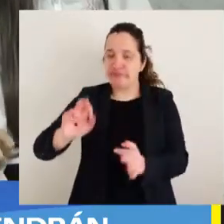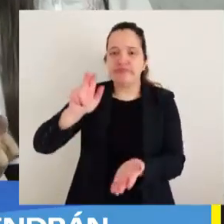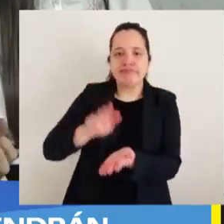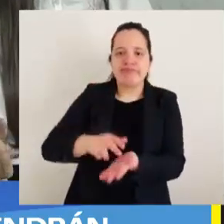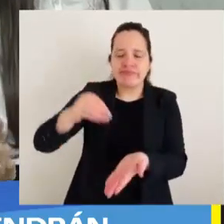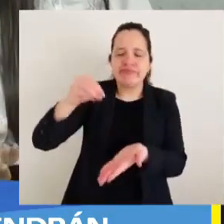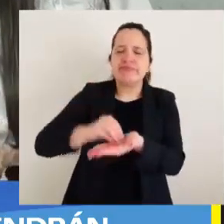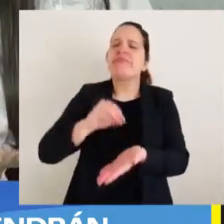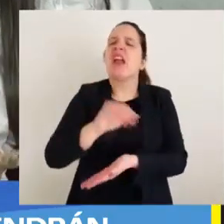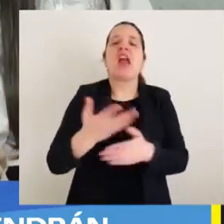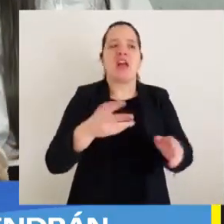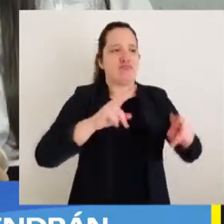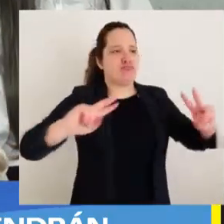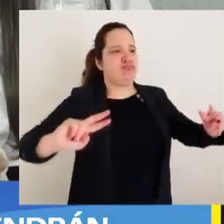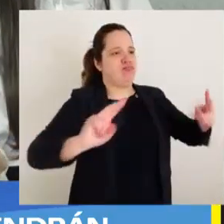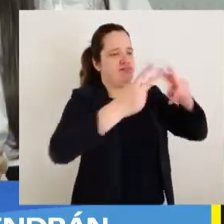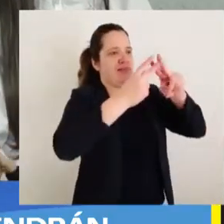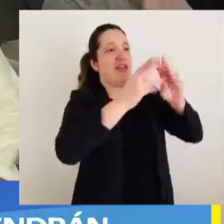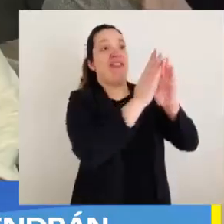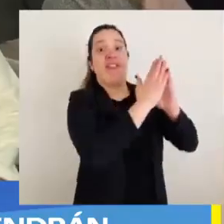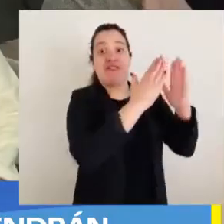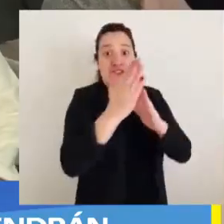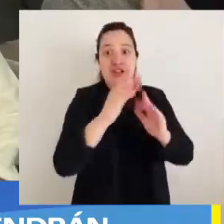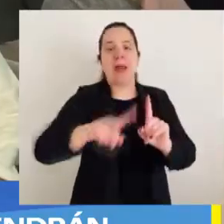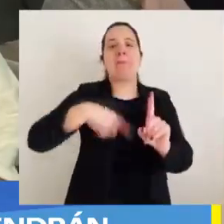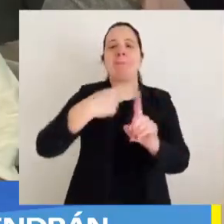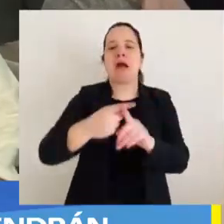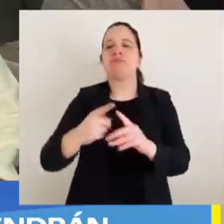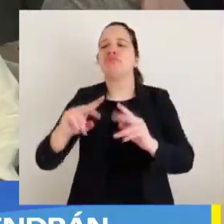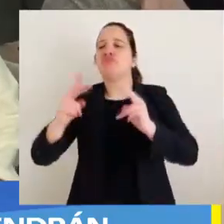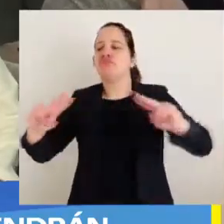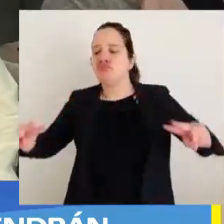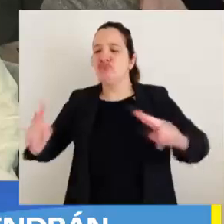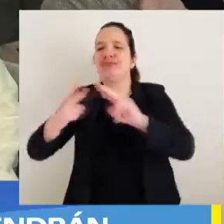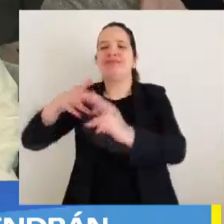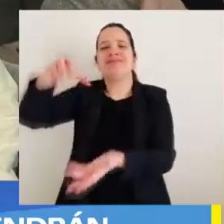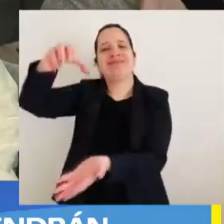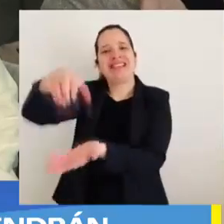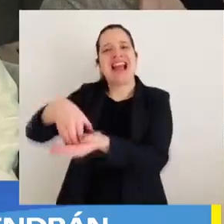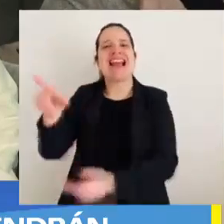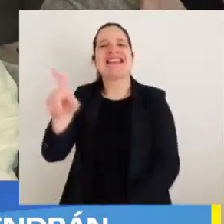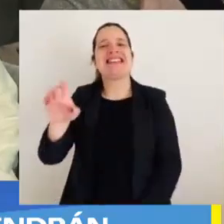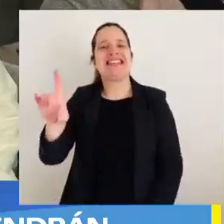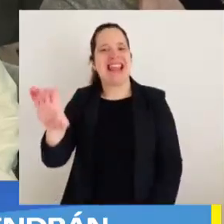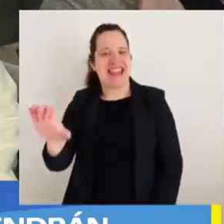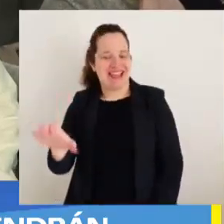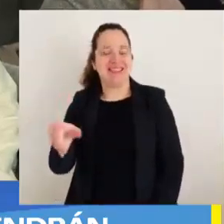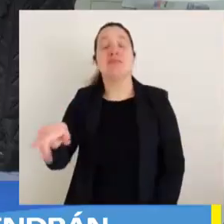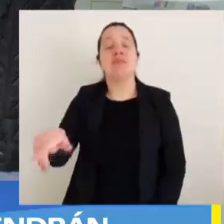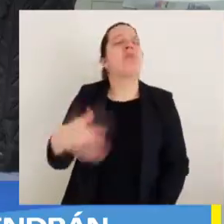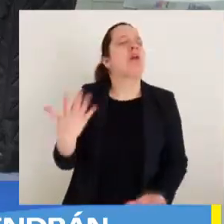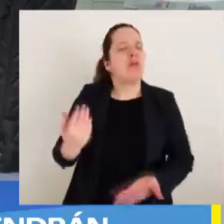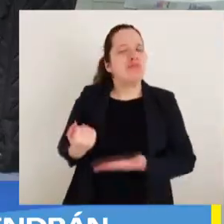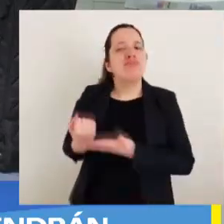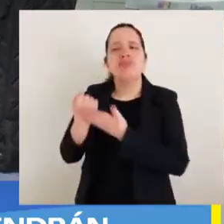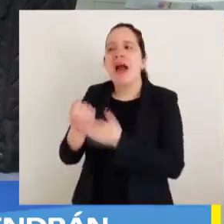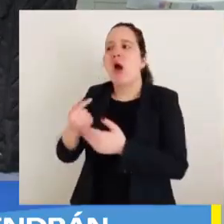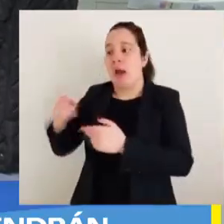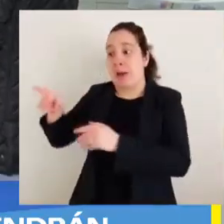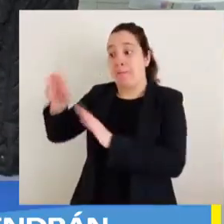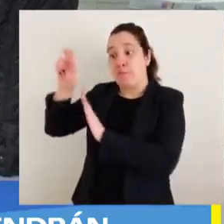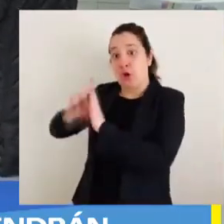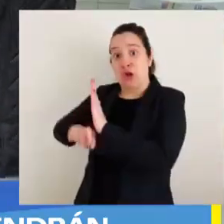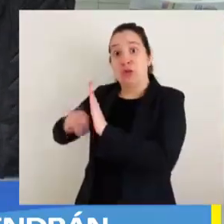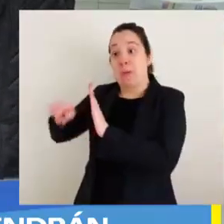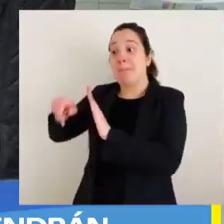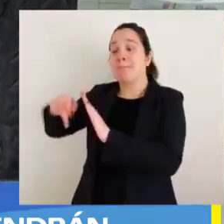en su sector de una biblioteca y un centro comunitario. Iniciativa desarrollada por el programa Quiero Mi Barrio, la cual se ejecuta en alianza